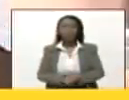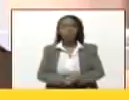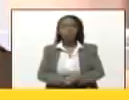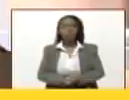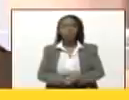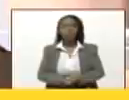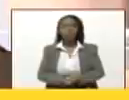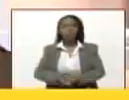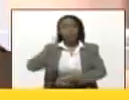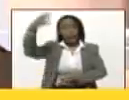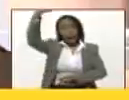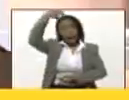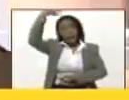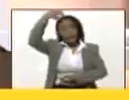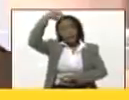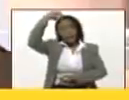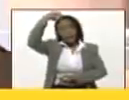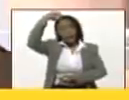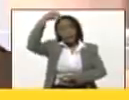el rey Felipe